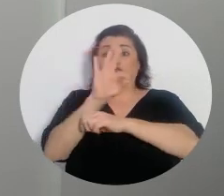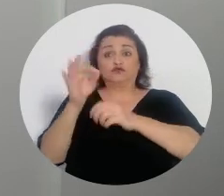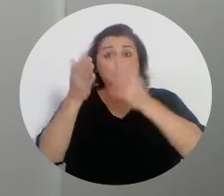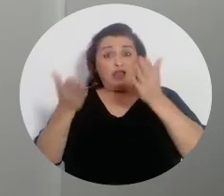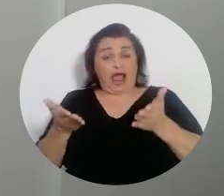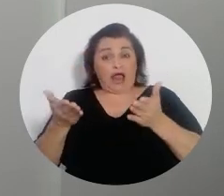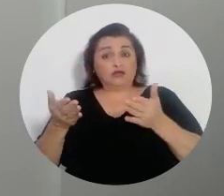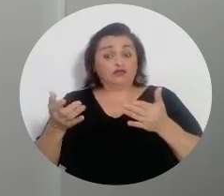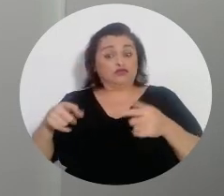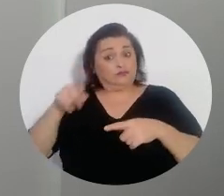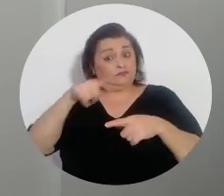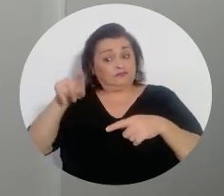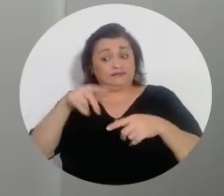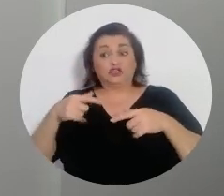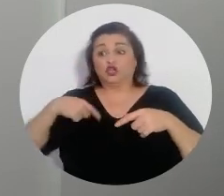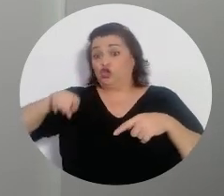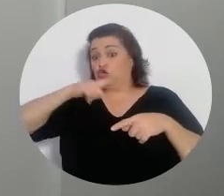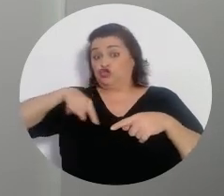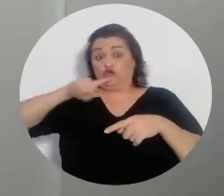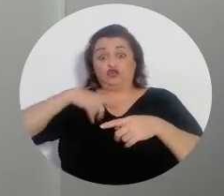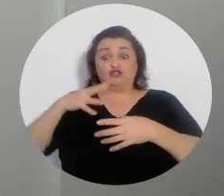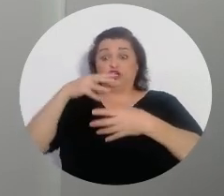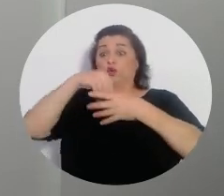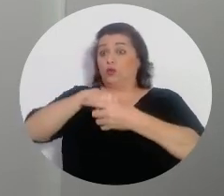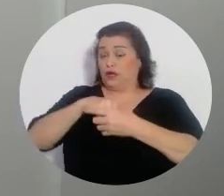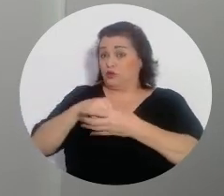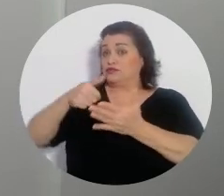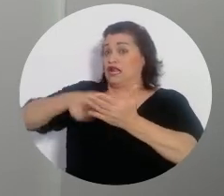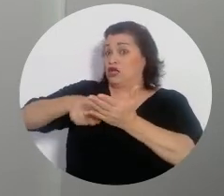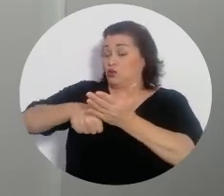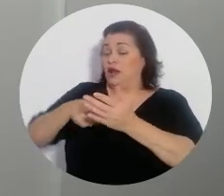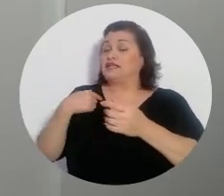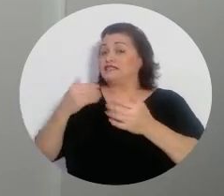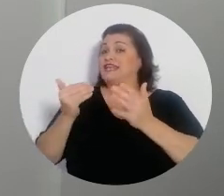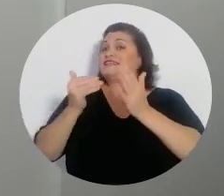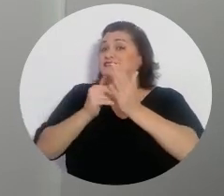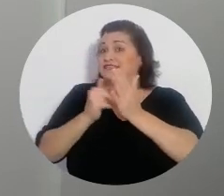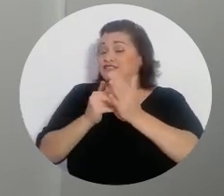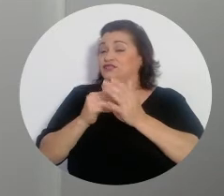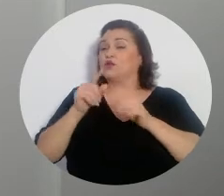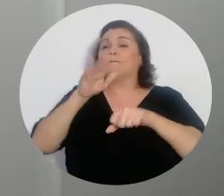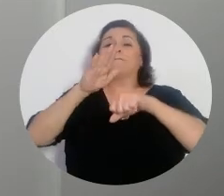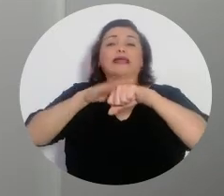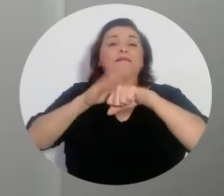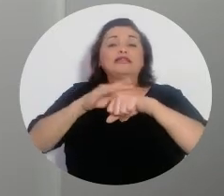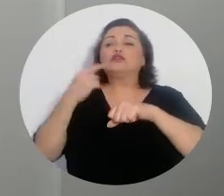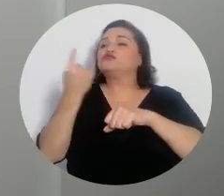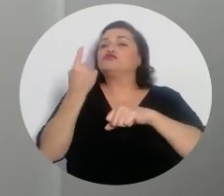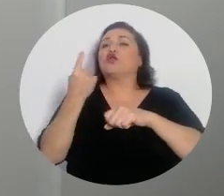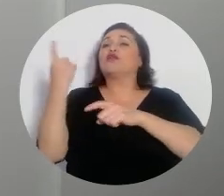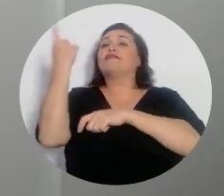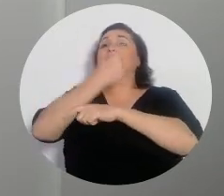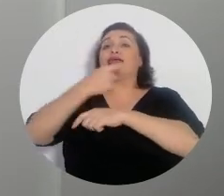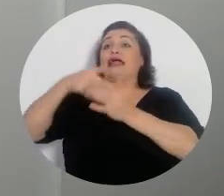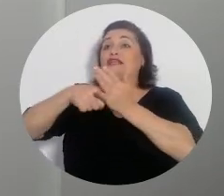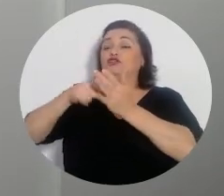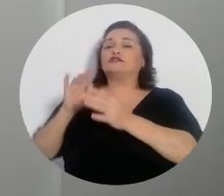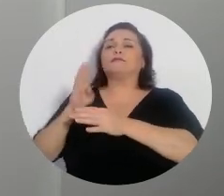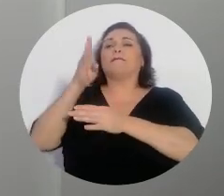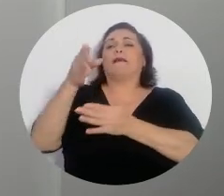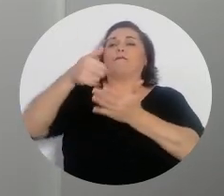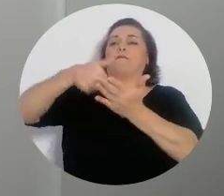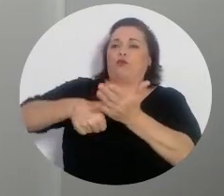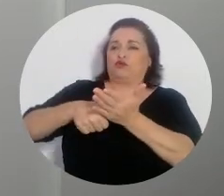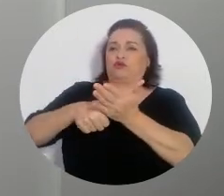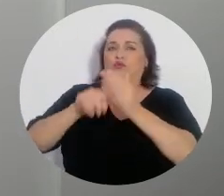funcionarios, en los cuales estamos incluidos los electorales, como debo insistir, solo nos está permitido emitir el voto el día de una elección que